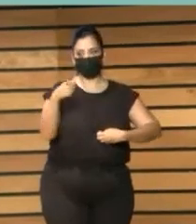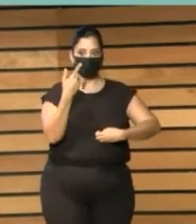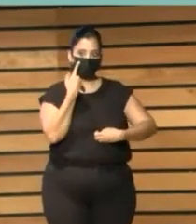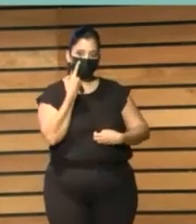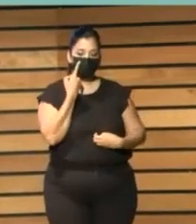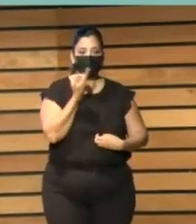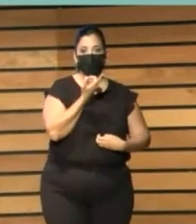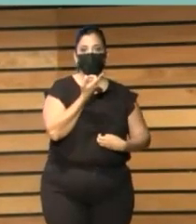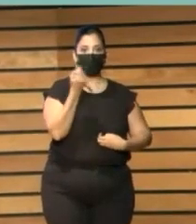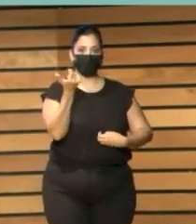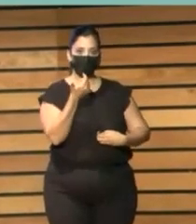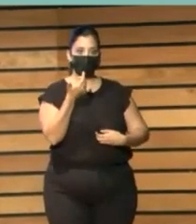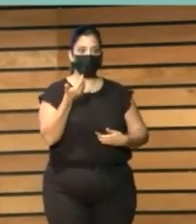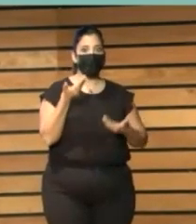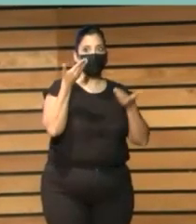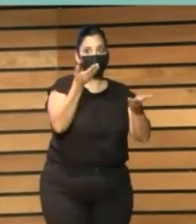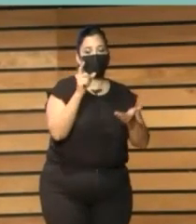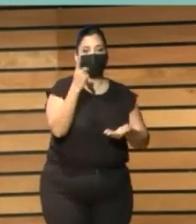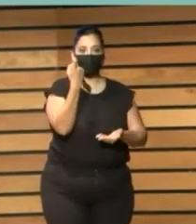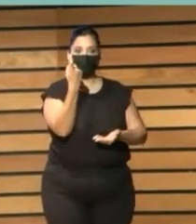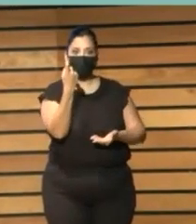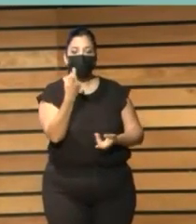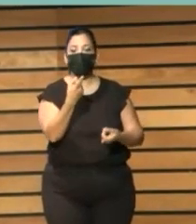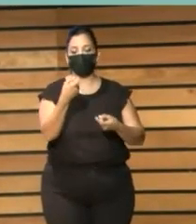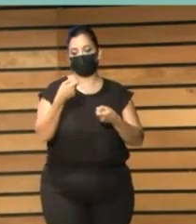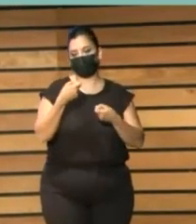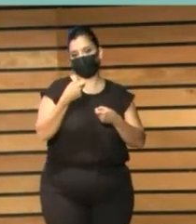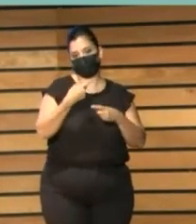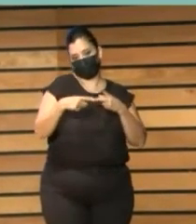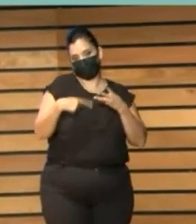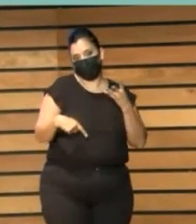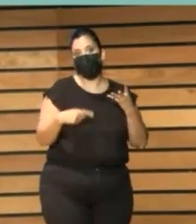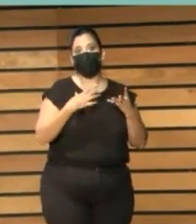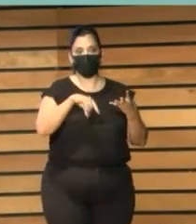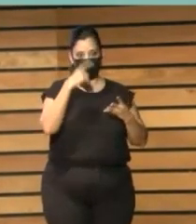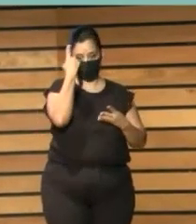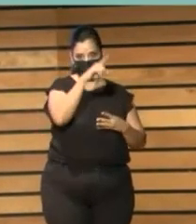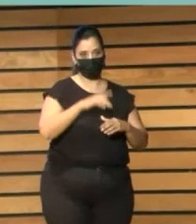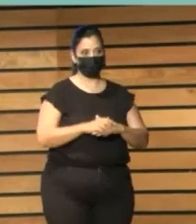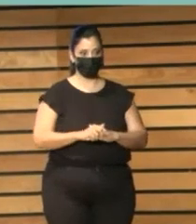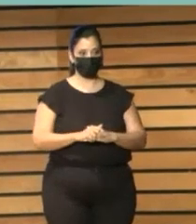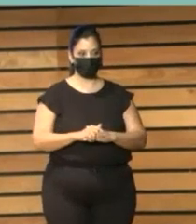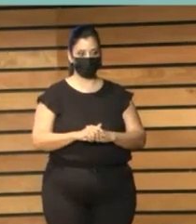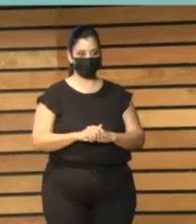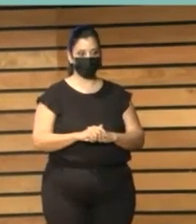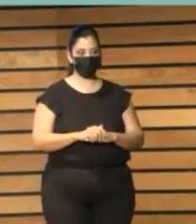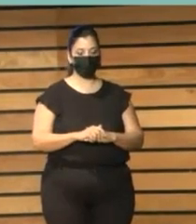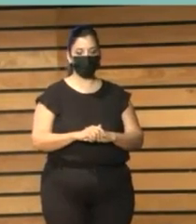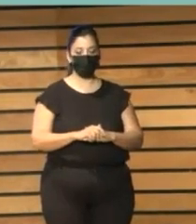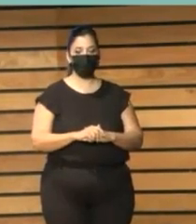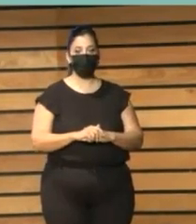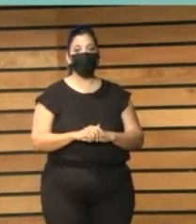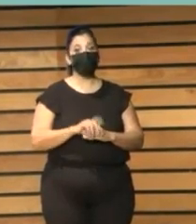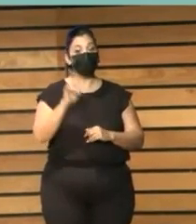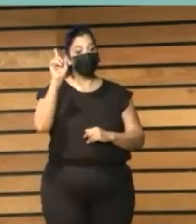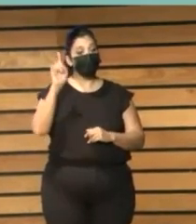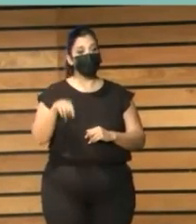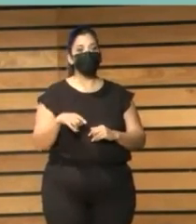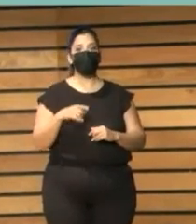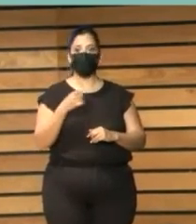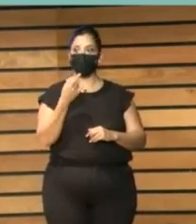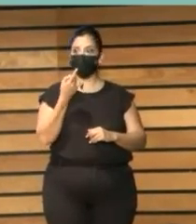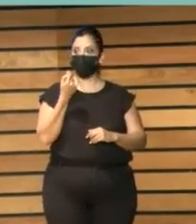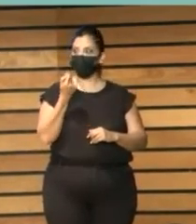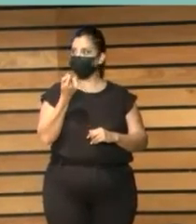Ya para acabar, decir que queremos dar respuesta con determinación a un problema que consideramos que es un problema social importante, como es la necesidad de